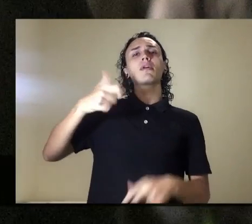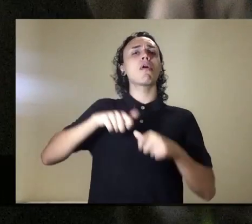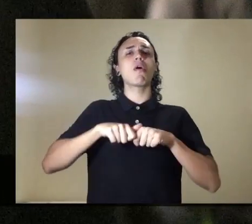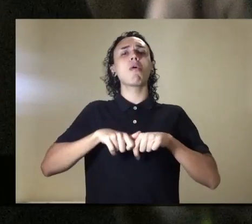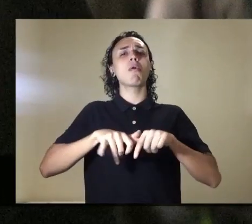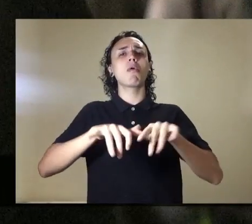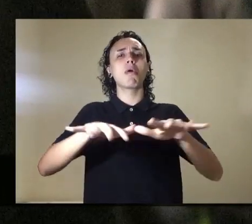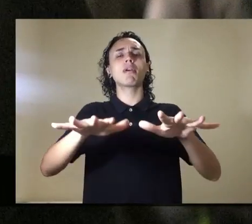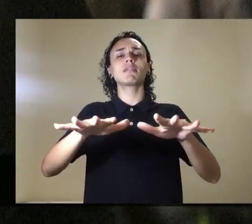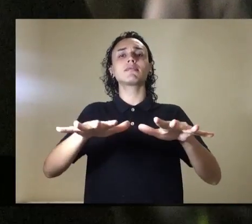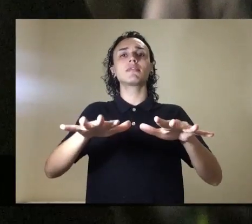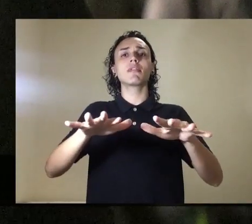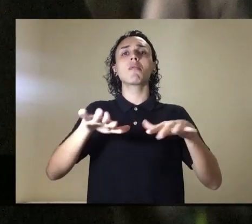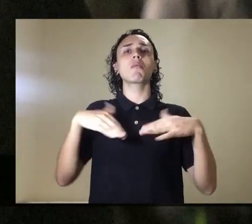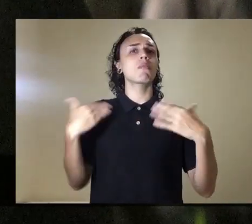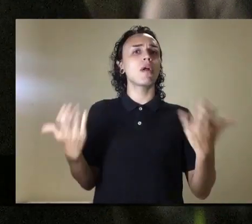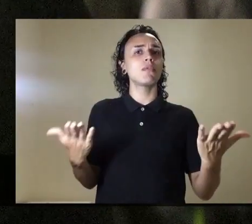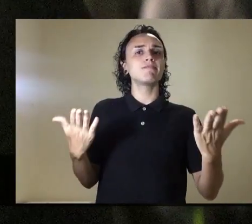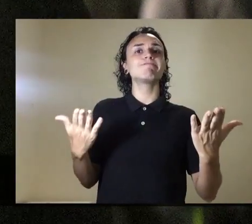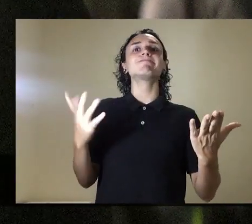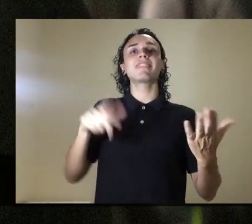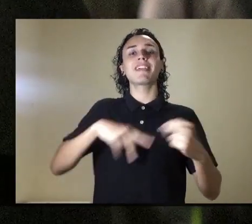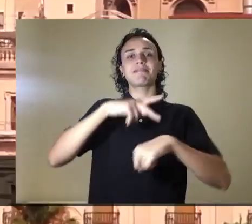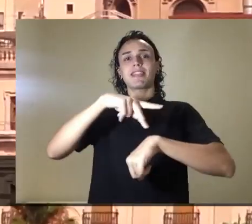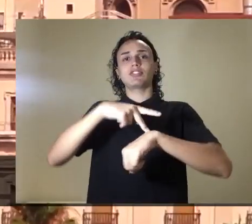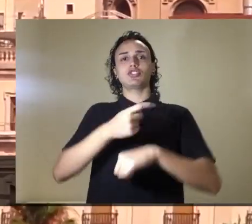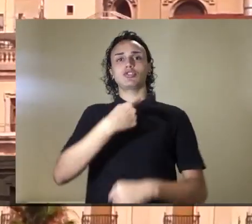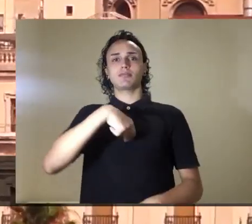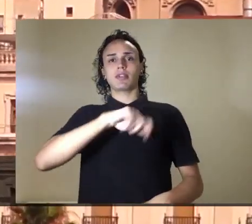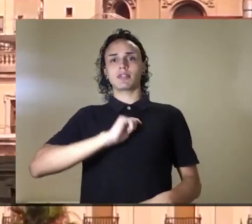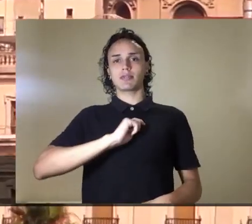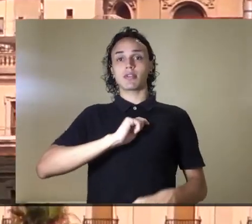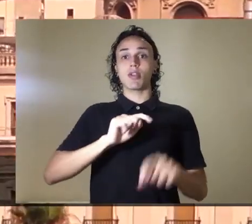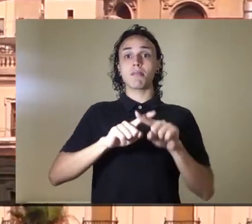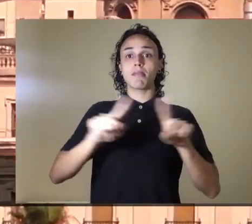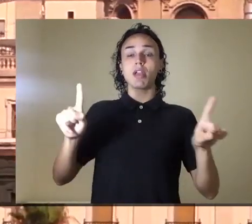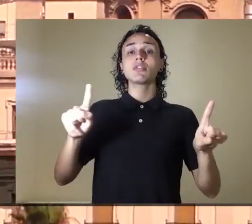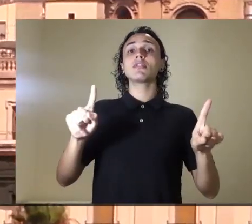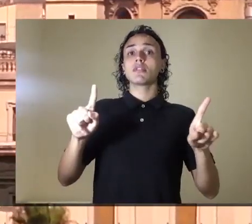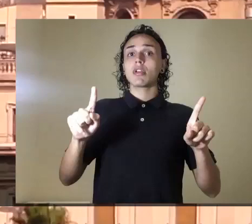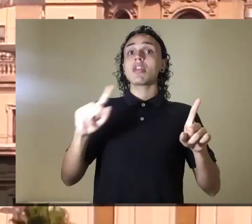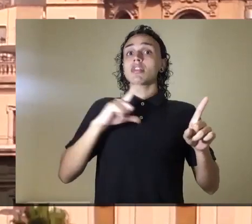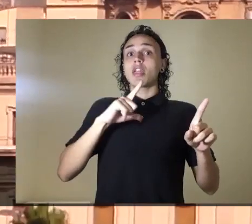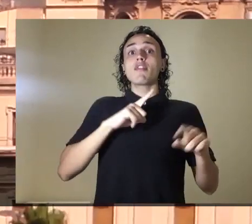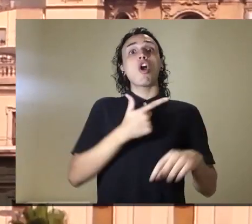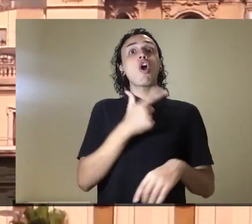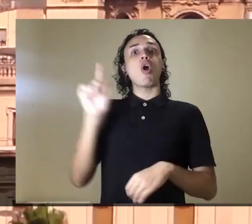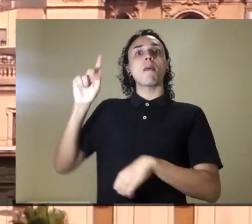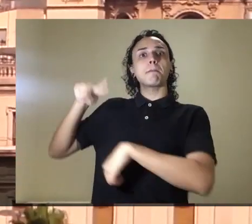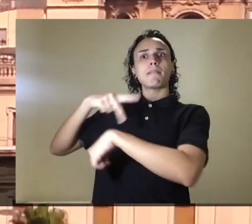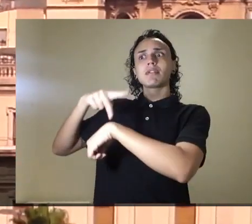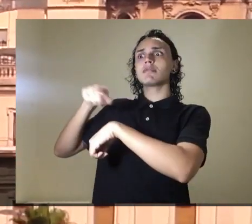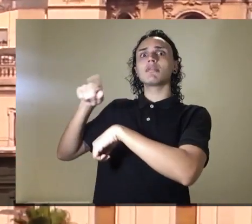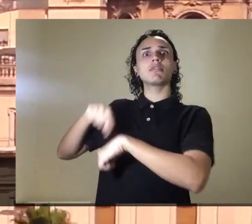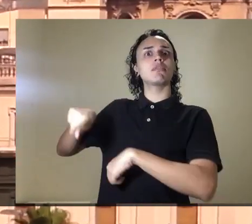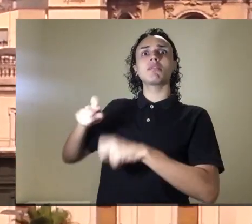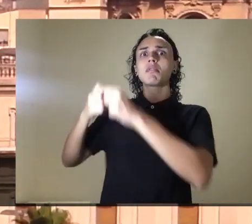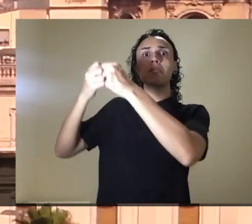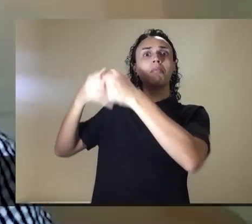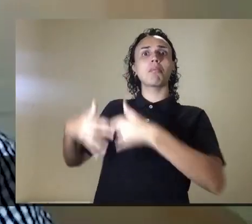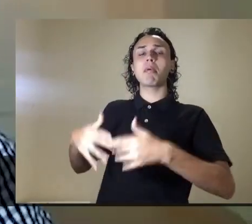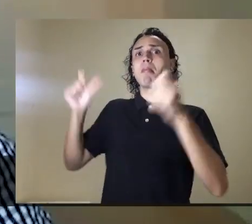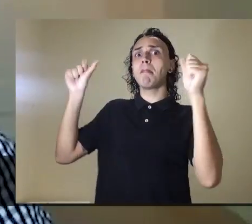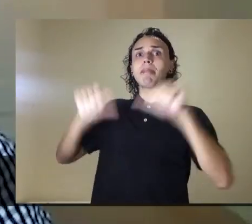de casos en la segunda ola fue España, pero luego han sido otros